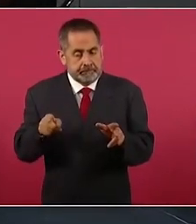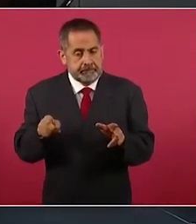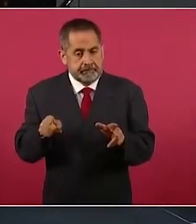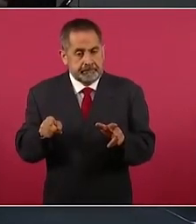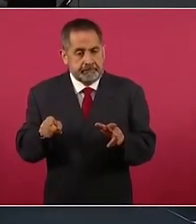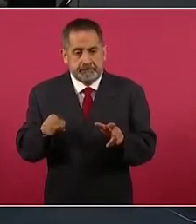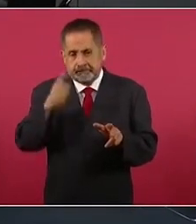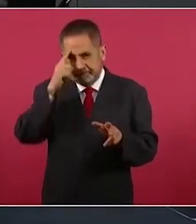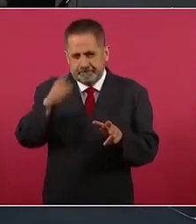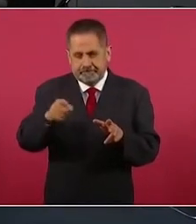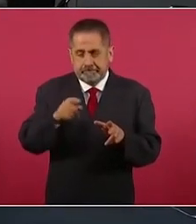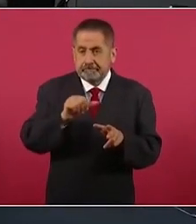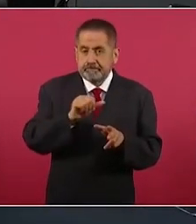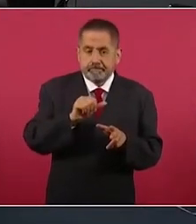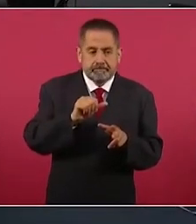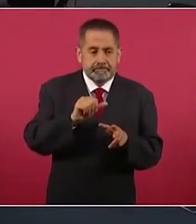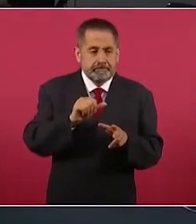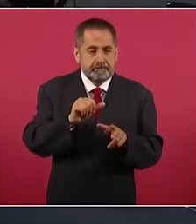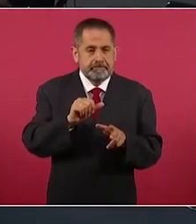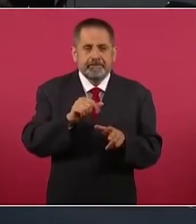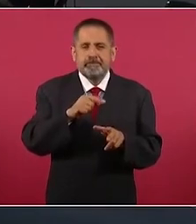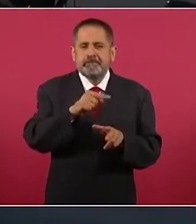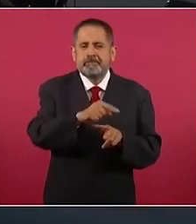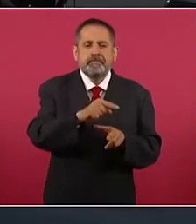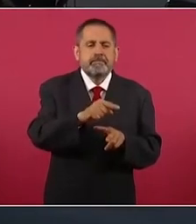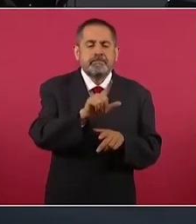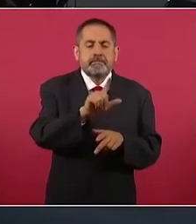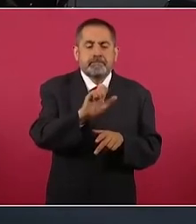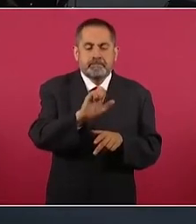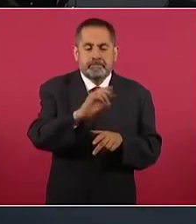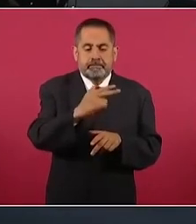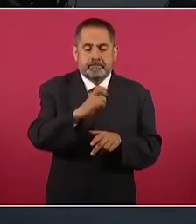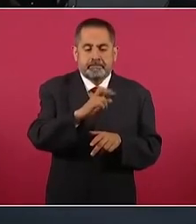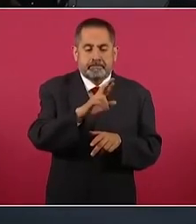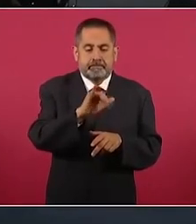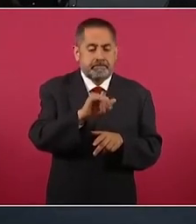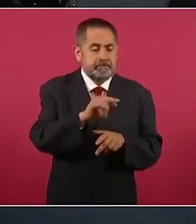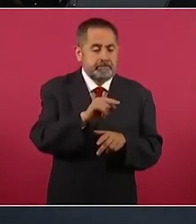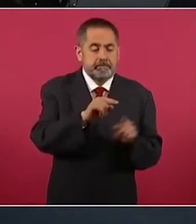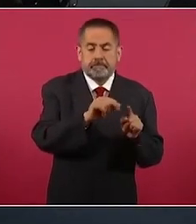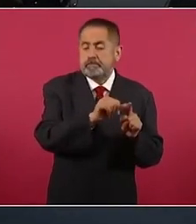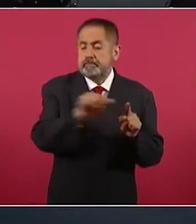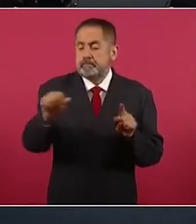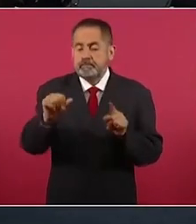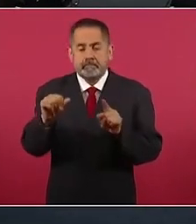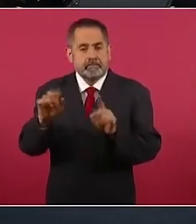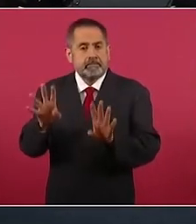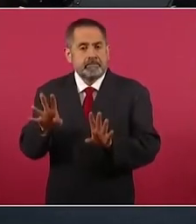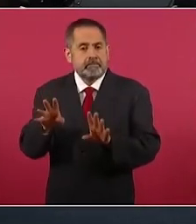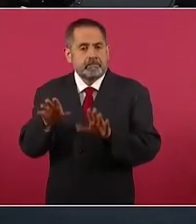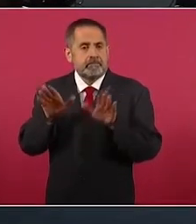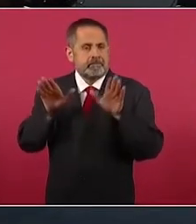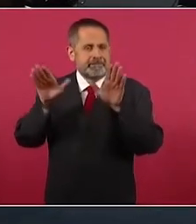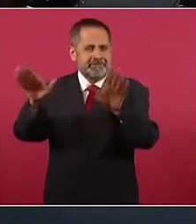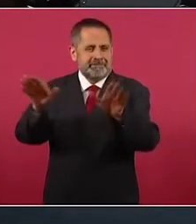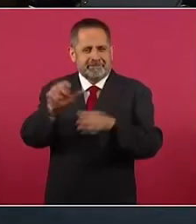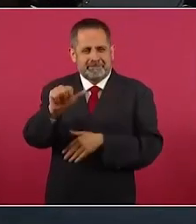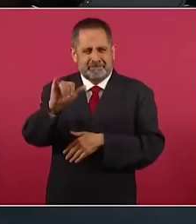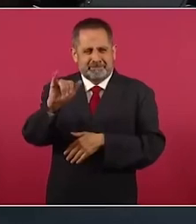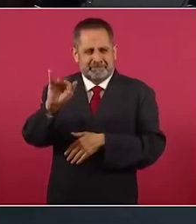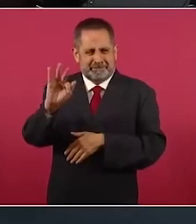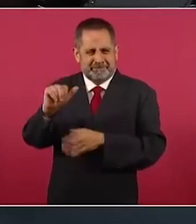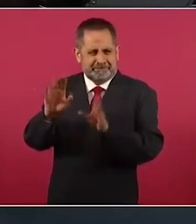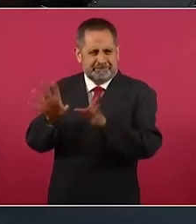aeropuerto a Lechería, la semana